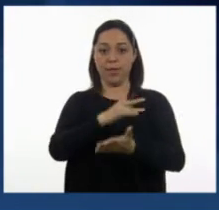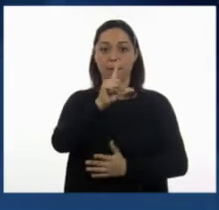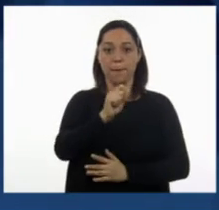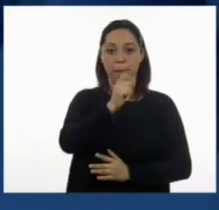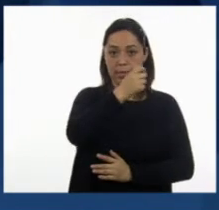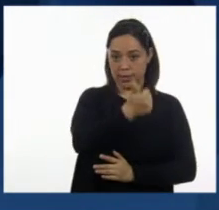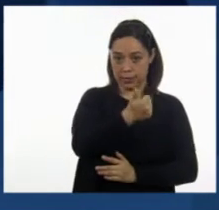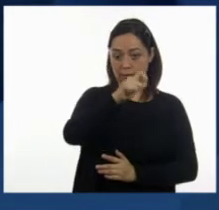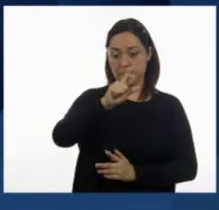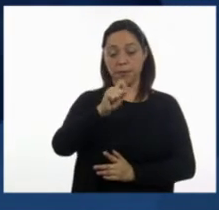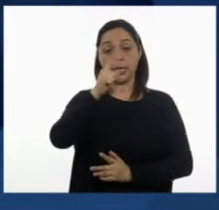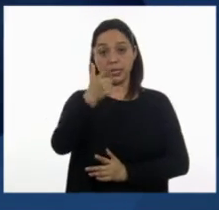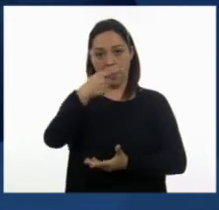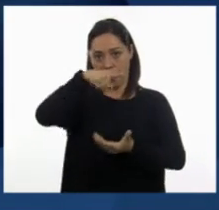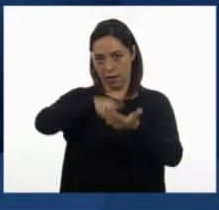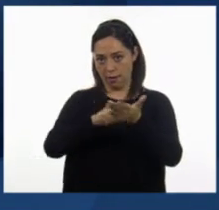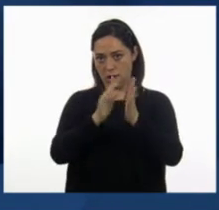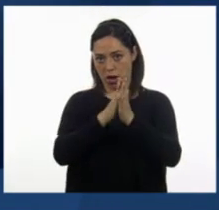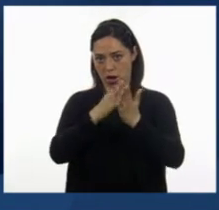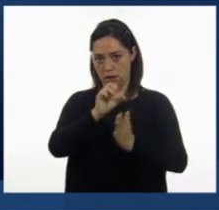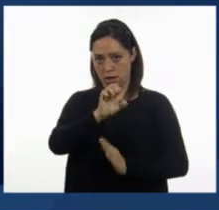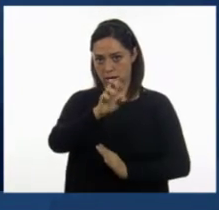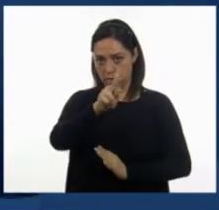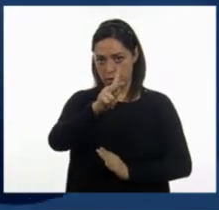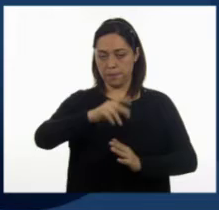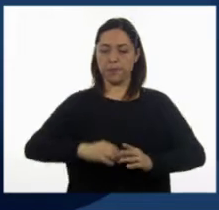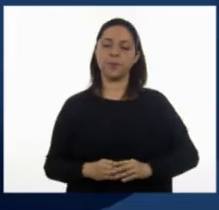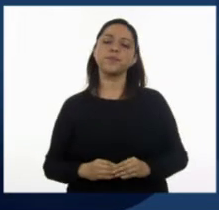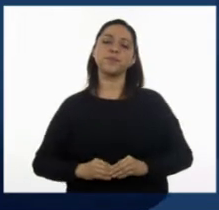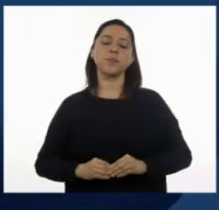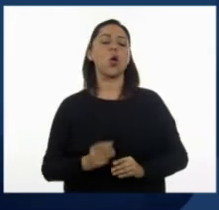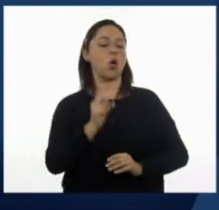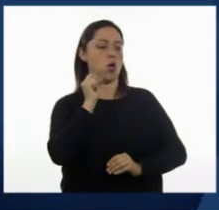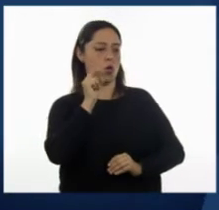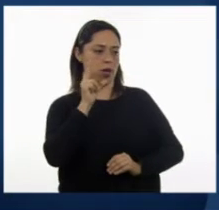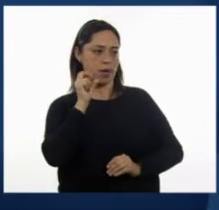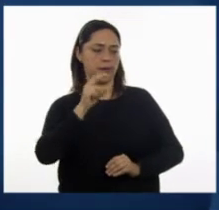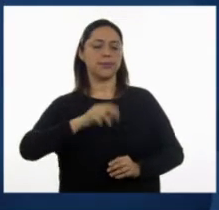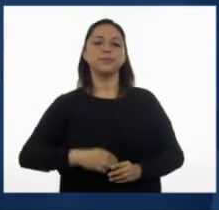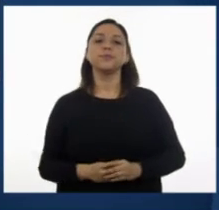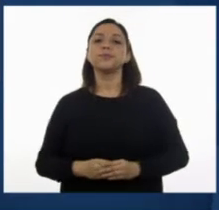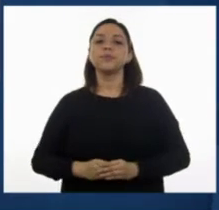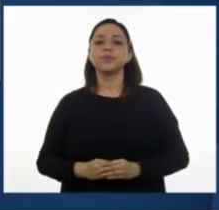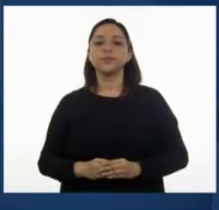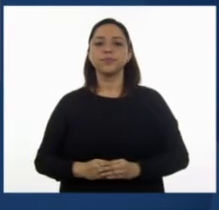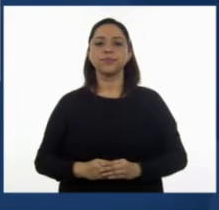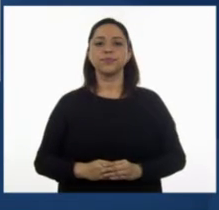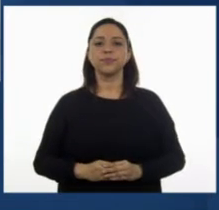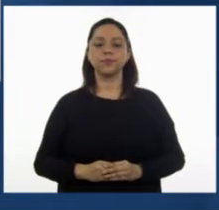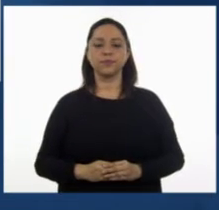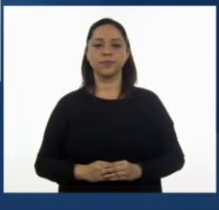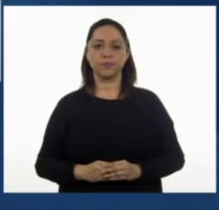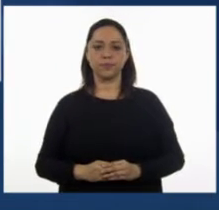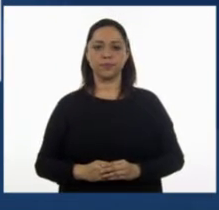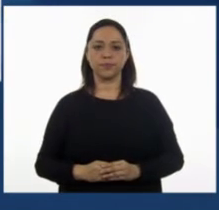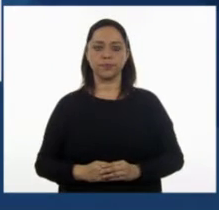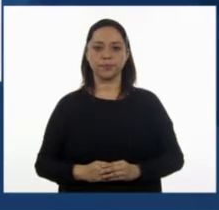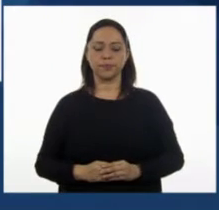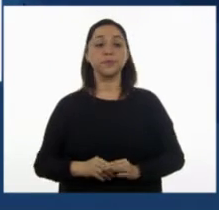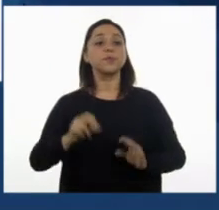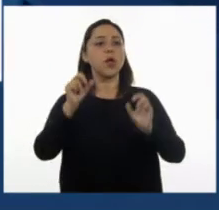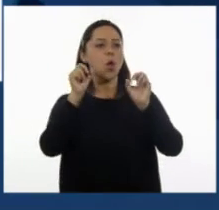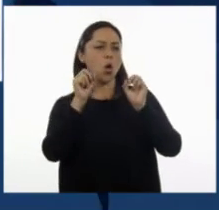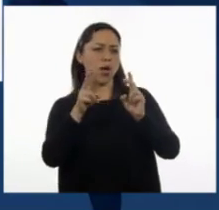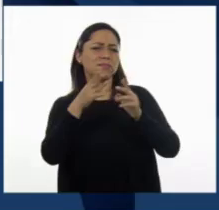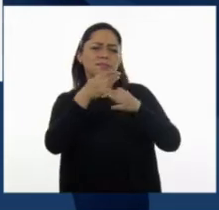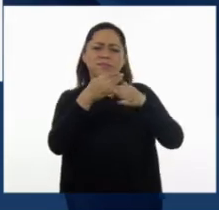y 27 de nuestro libro de texto. Perfecto, perfecto. Aquí está. Muy bien.